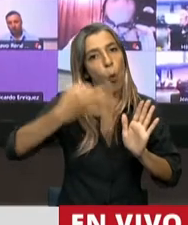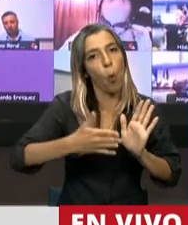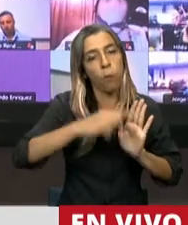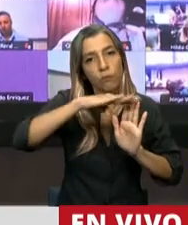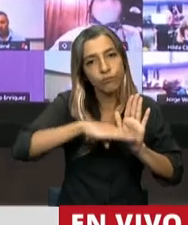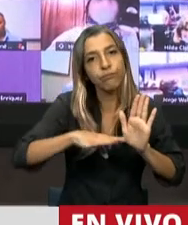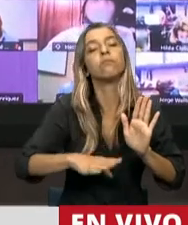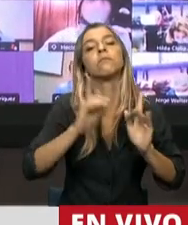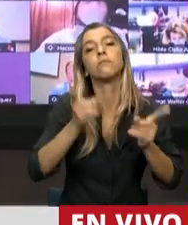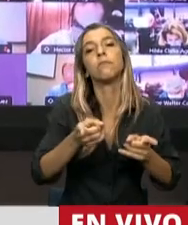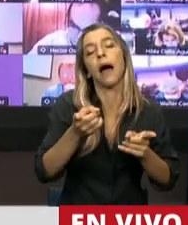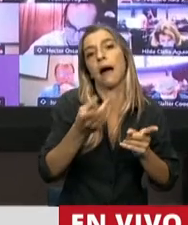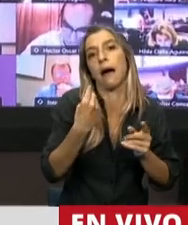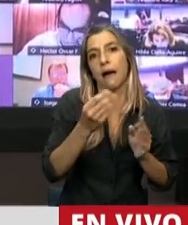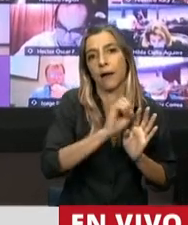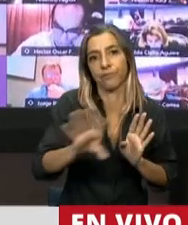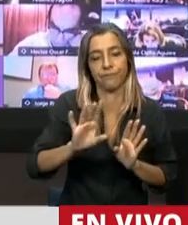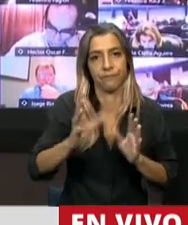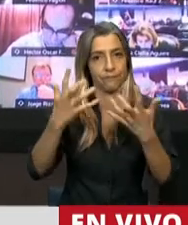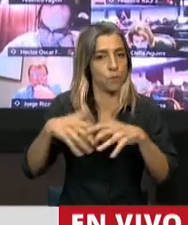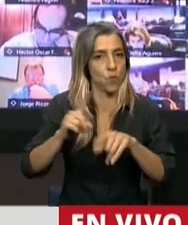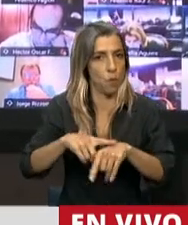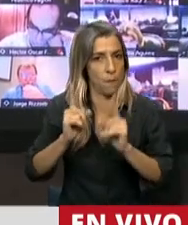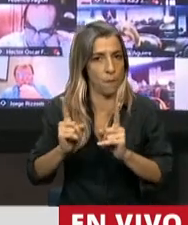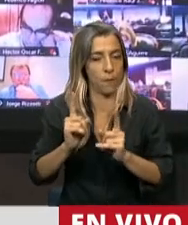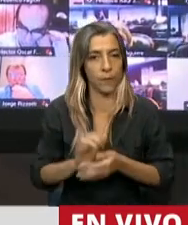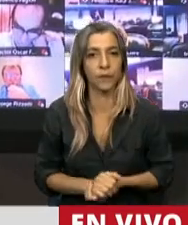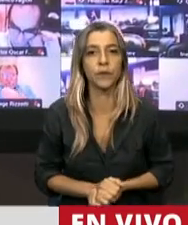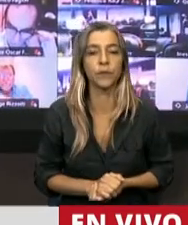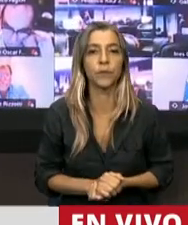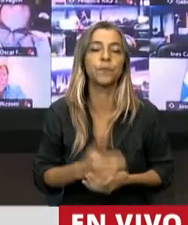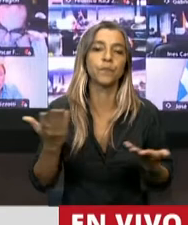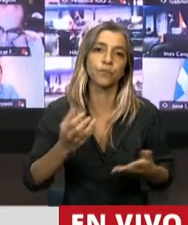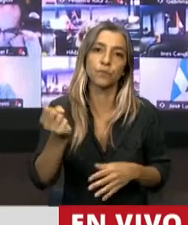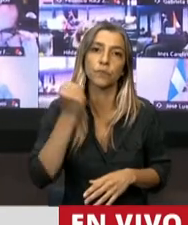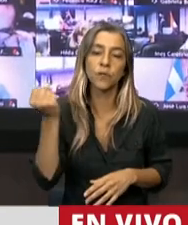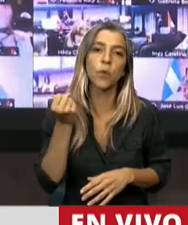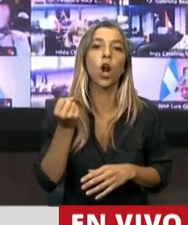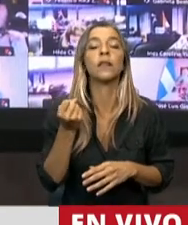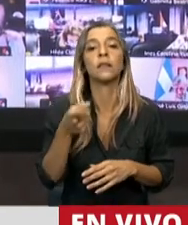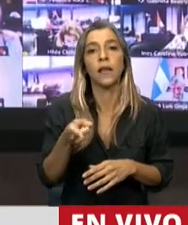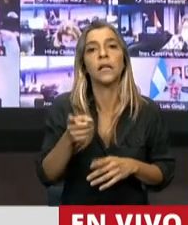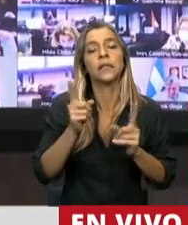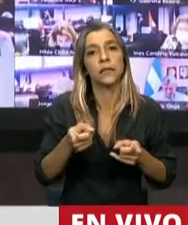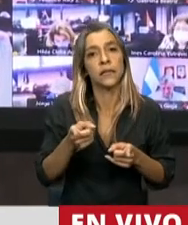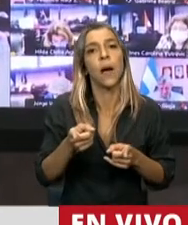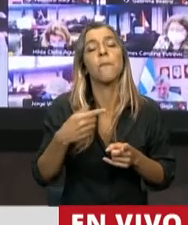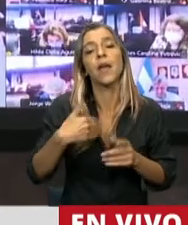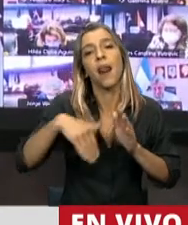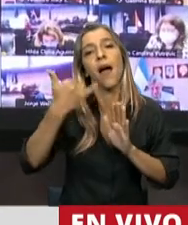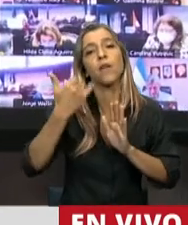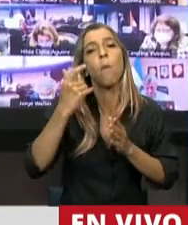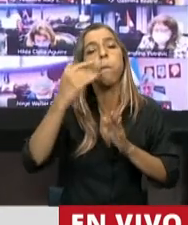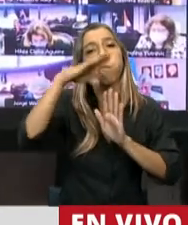transferencias inmediatas. Y en esto es importante también, como lo dijo la diputada Vallejos, rescatar el programa Transferencias 3.0,